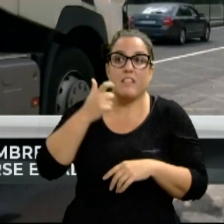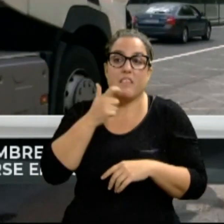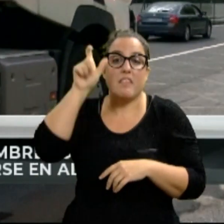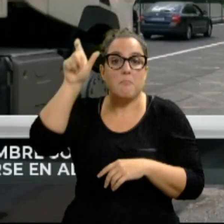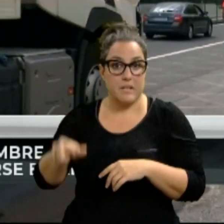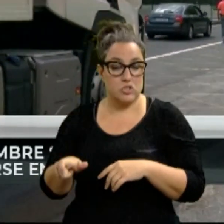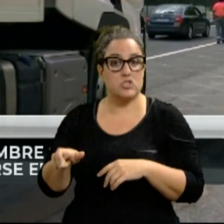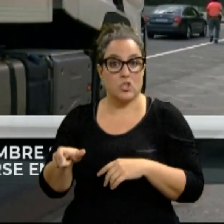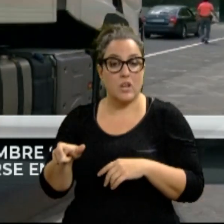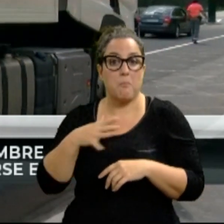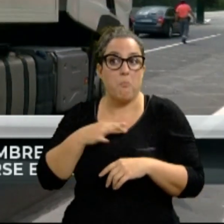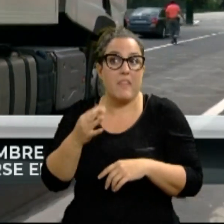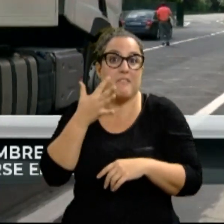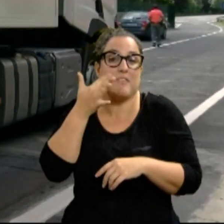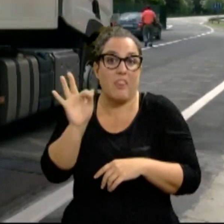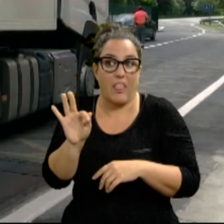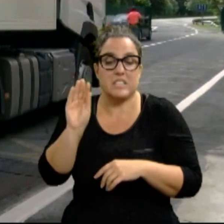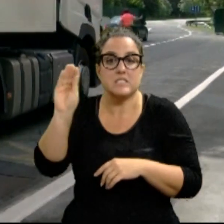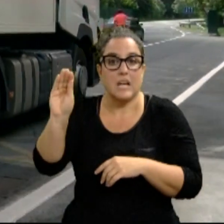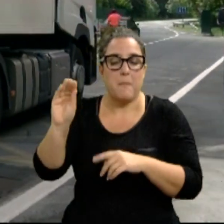se intenta localizar también a la familia.